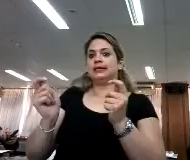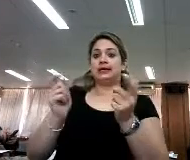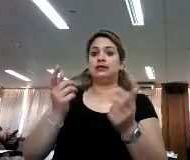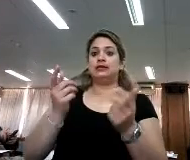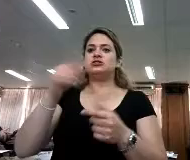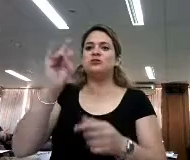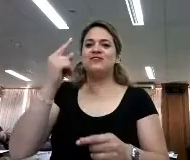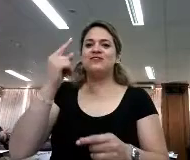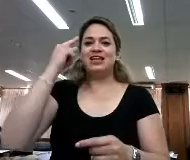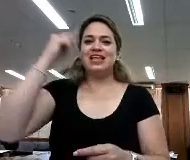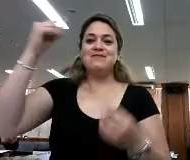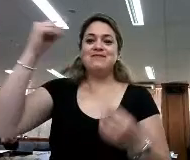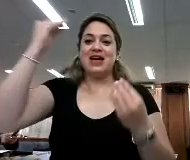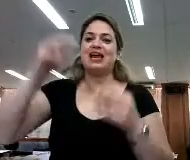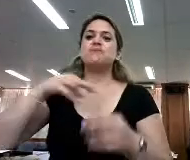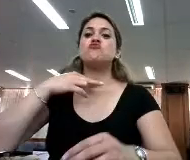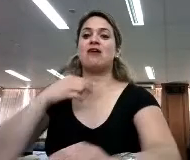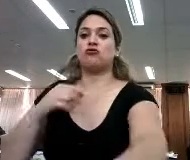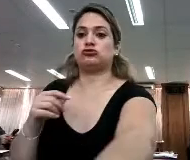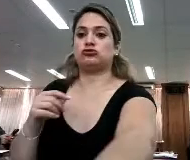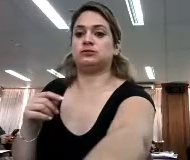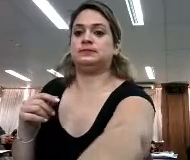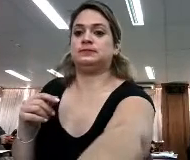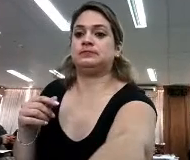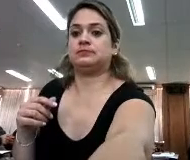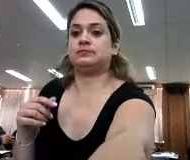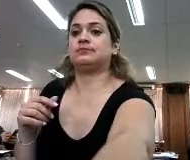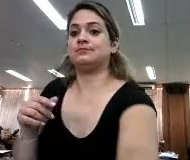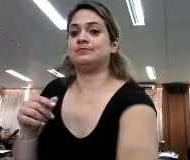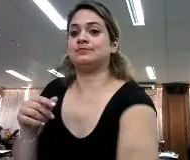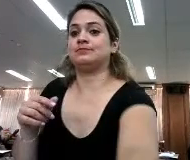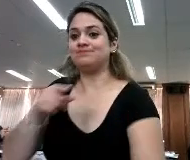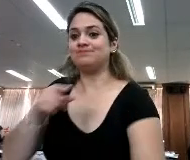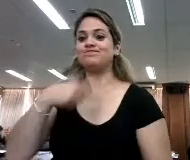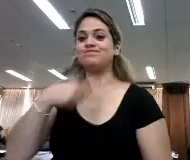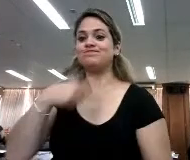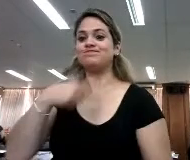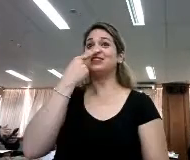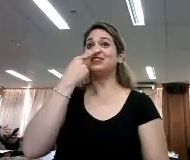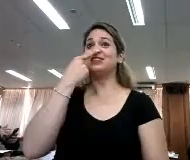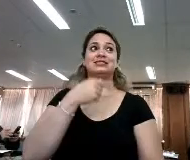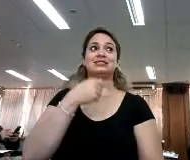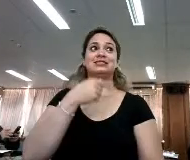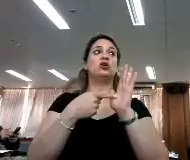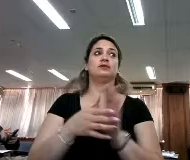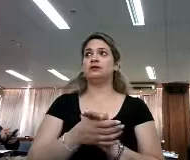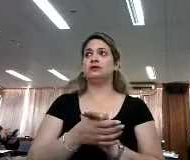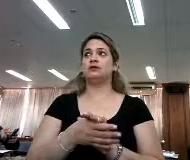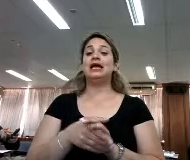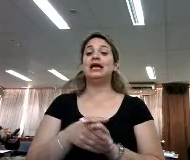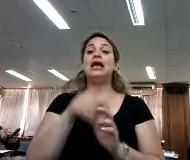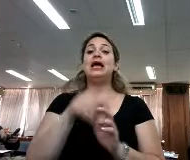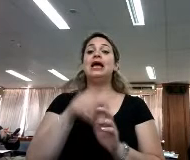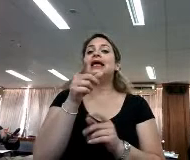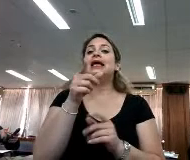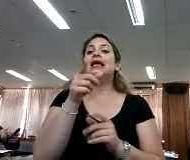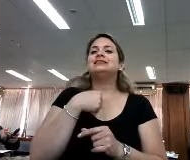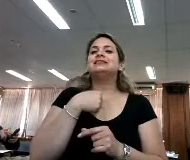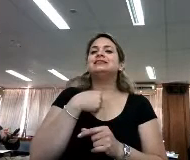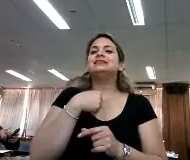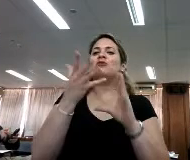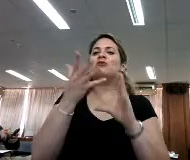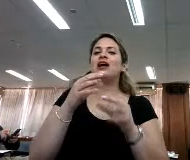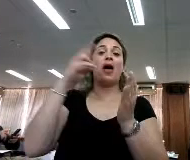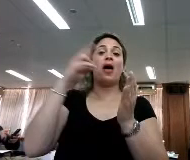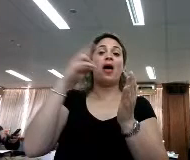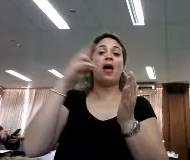voces. Es bien interesante esto que mencionas porque precisamente en este entender la diversidad de lecturas